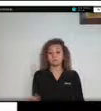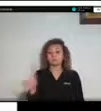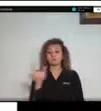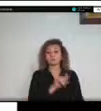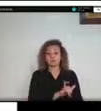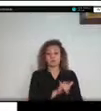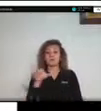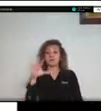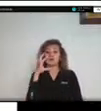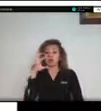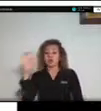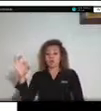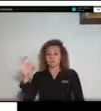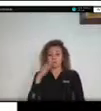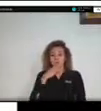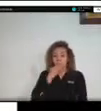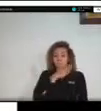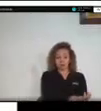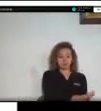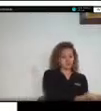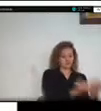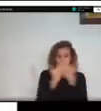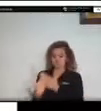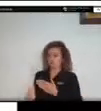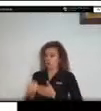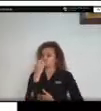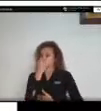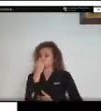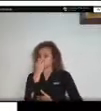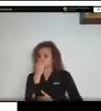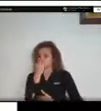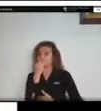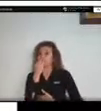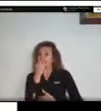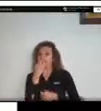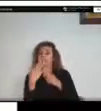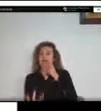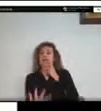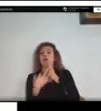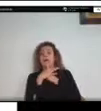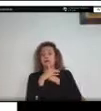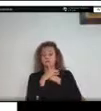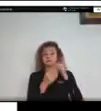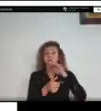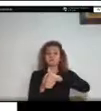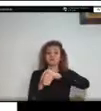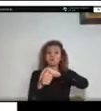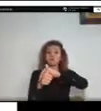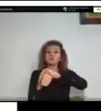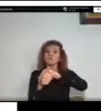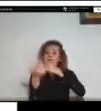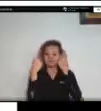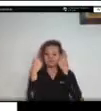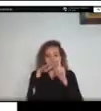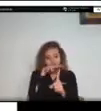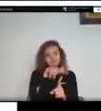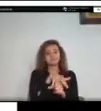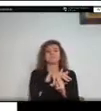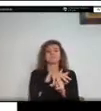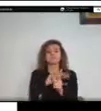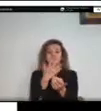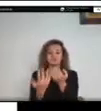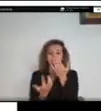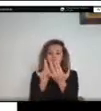peces hay algunos estudios las tortugas también son afectadas y también durante los incendios se